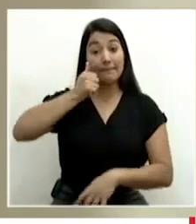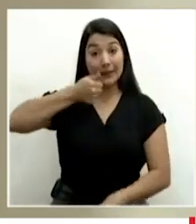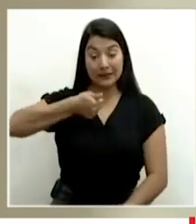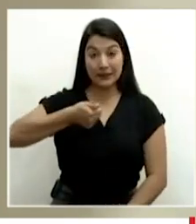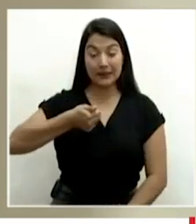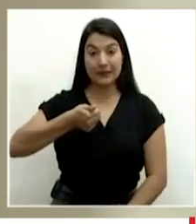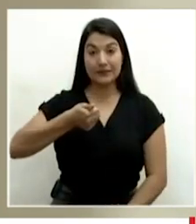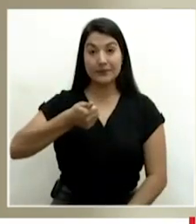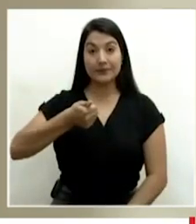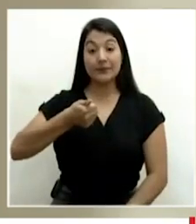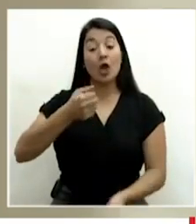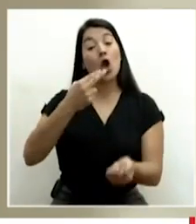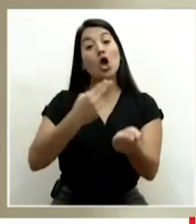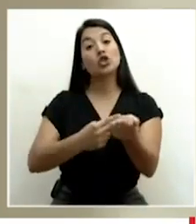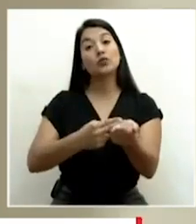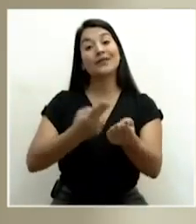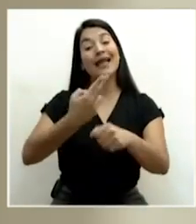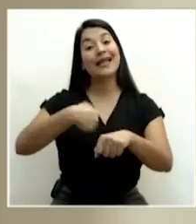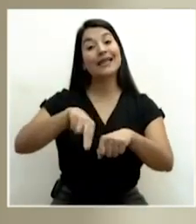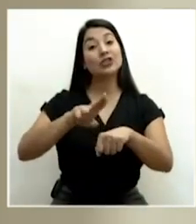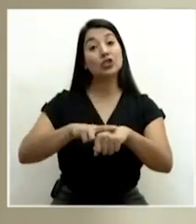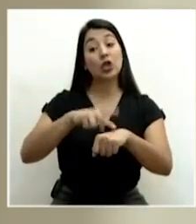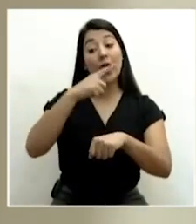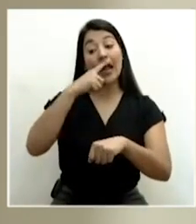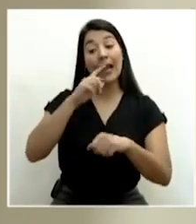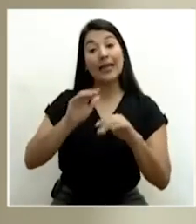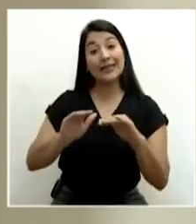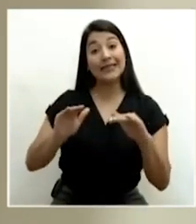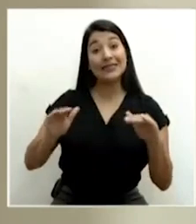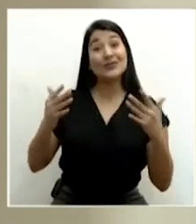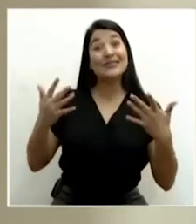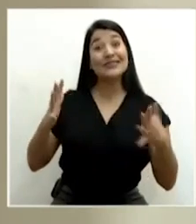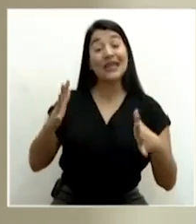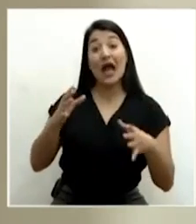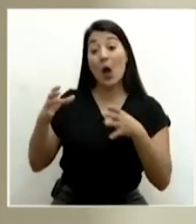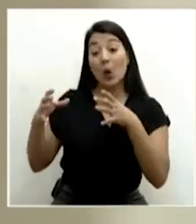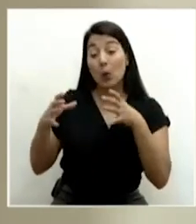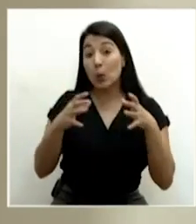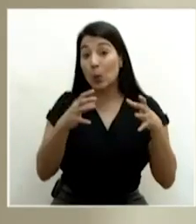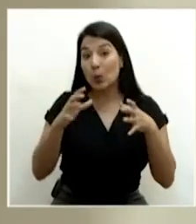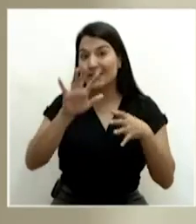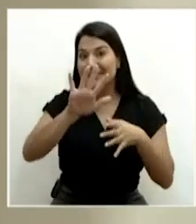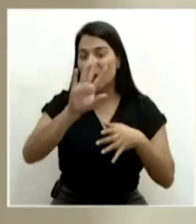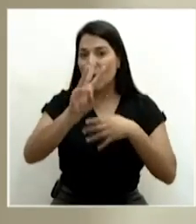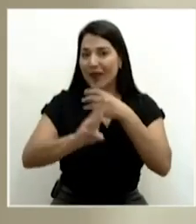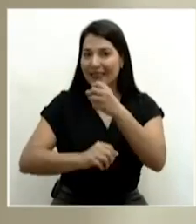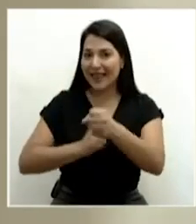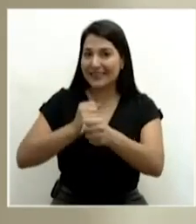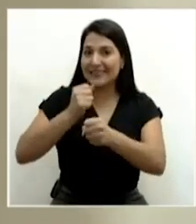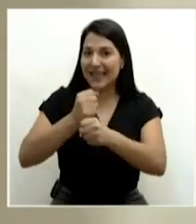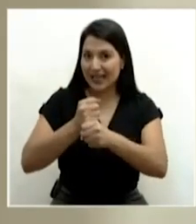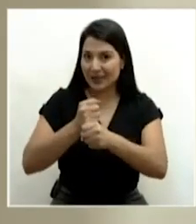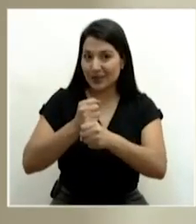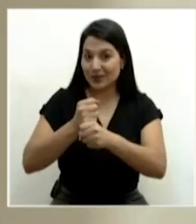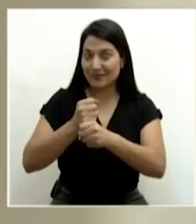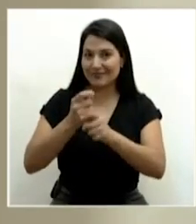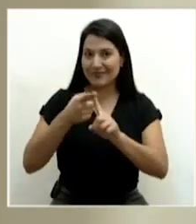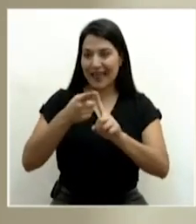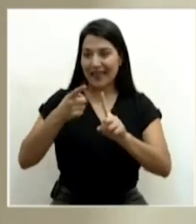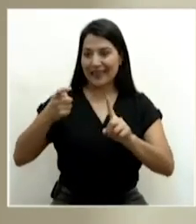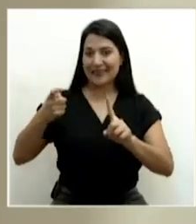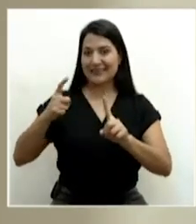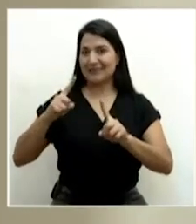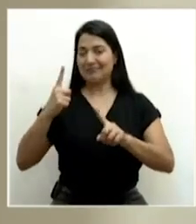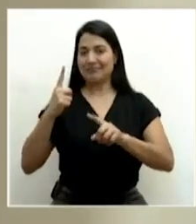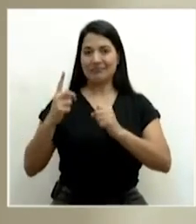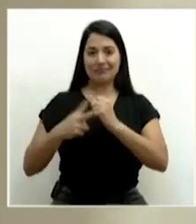el Hospital Nacional de Niños cumple 56 años de haberse creado. Es una de las